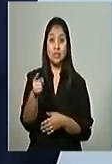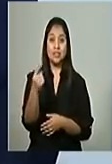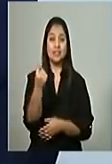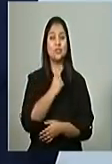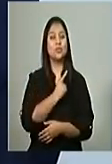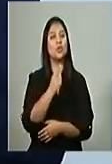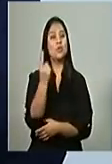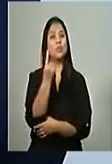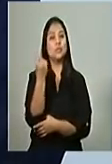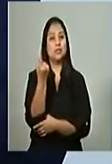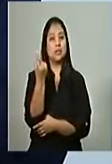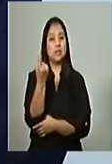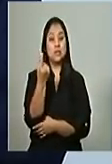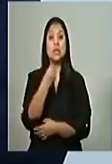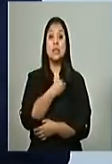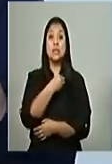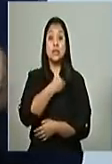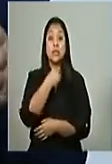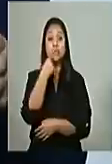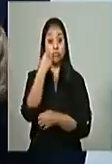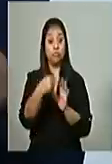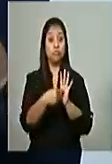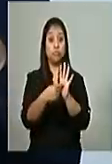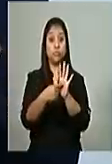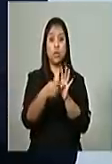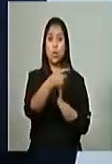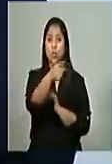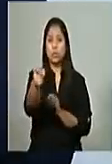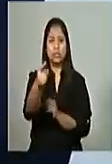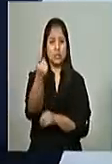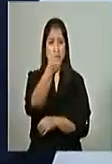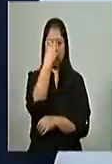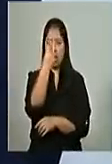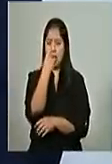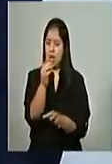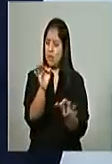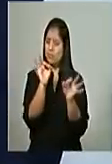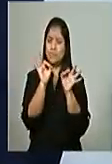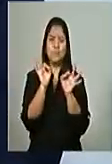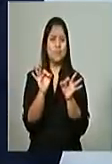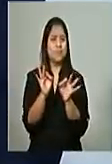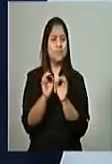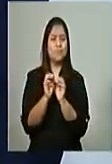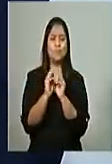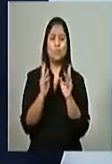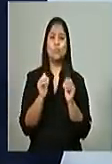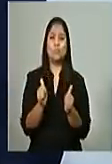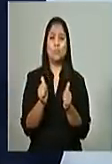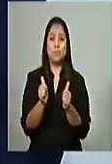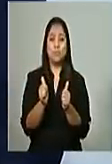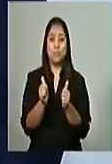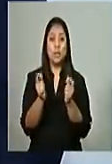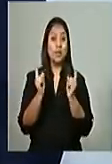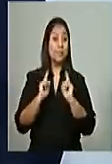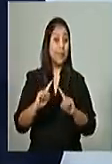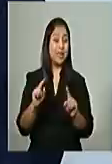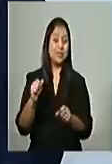imprescindibles y quiero reconocer que están haciendo una gran labor. Pero por desgracia,